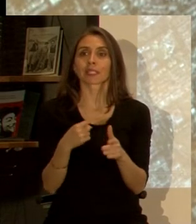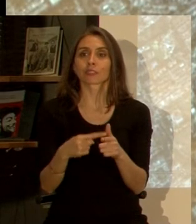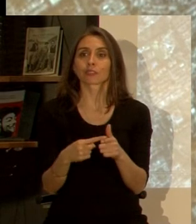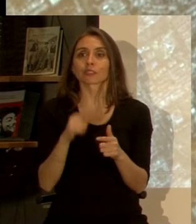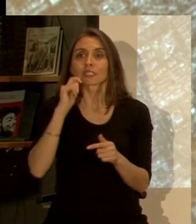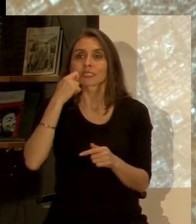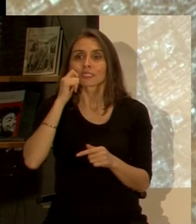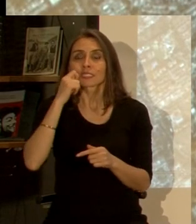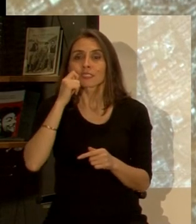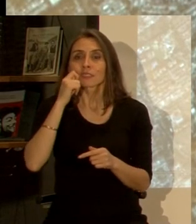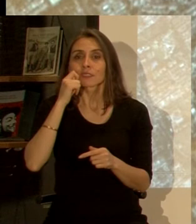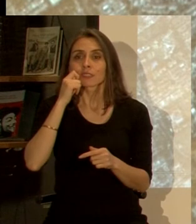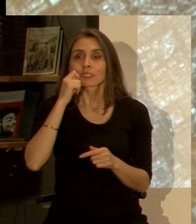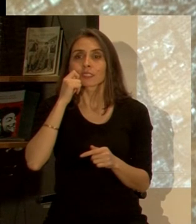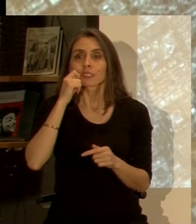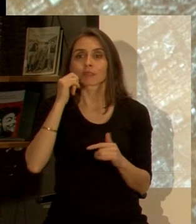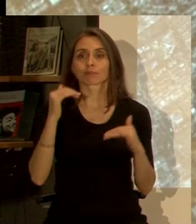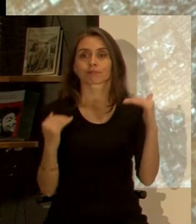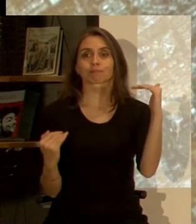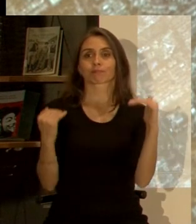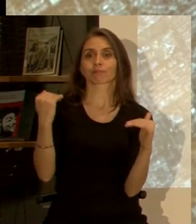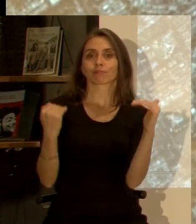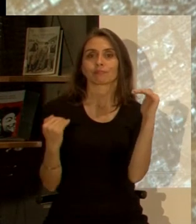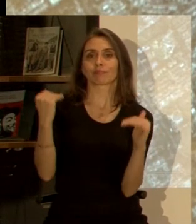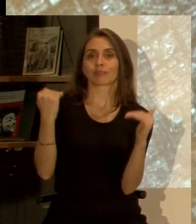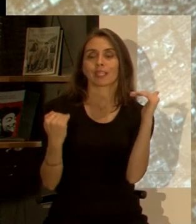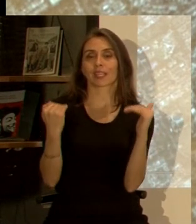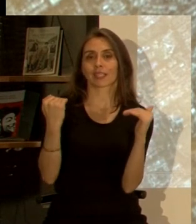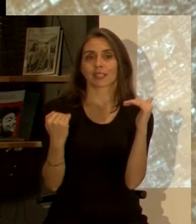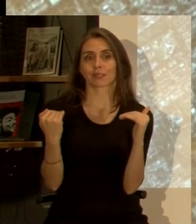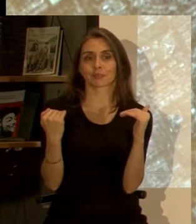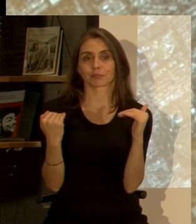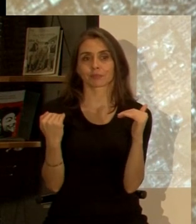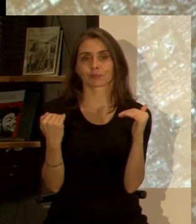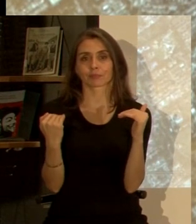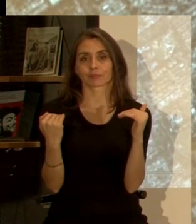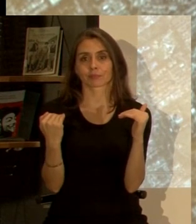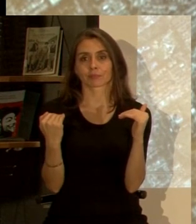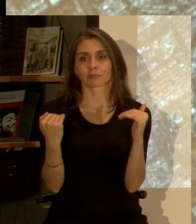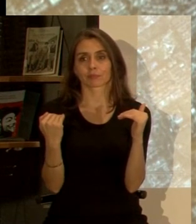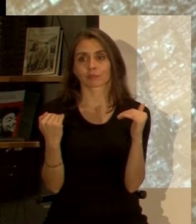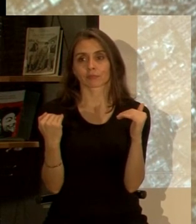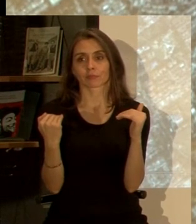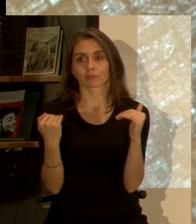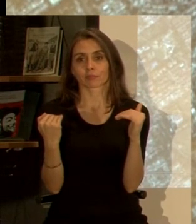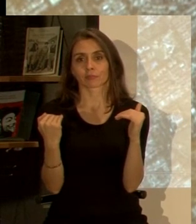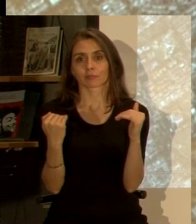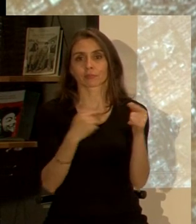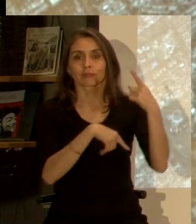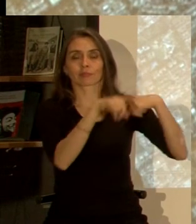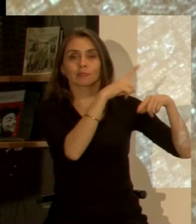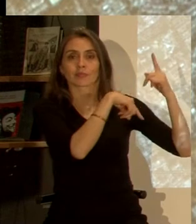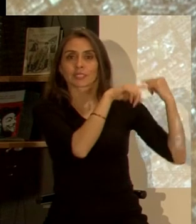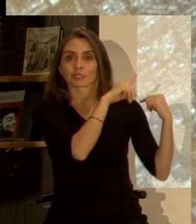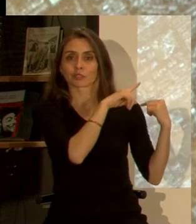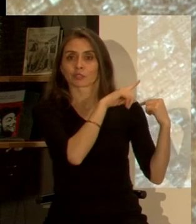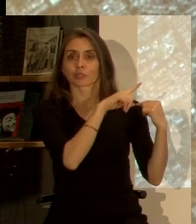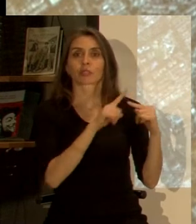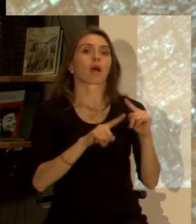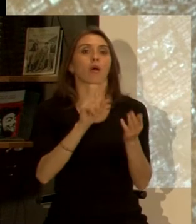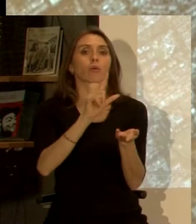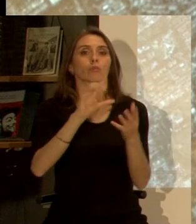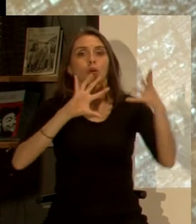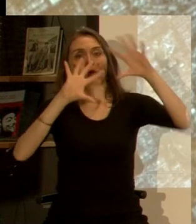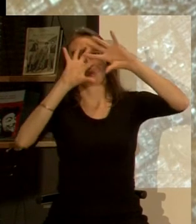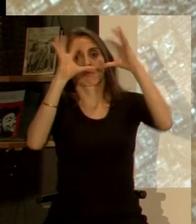decirse que es un equilibrio que hay entre en ciertos casos históricos en ciertos lugares